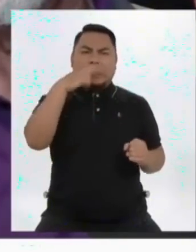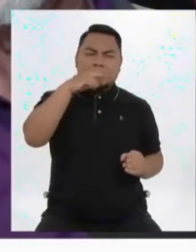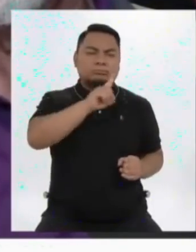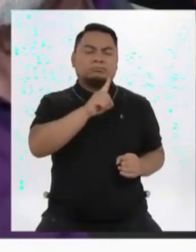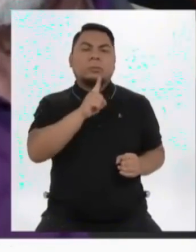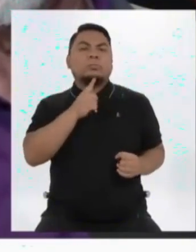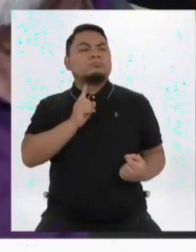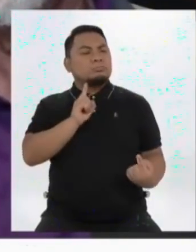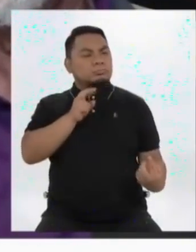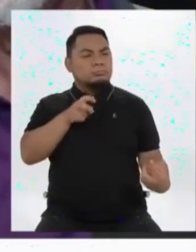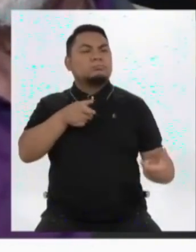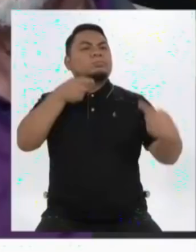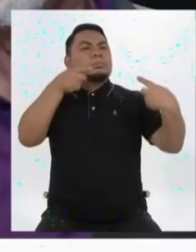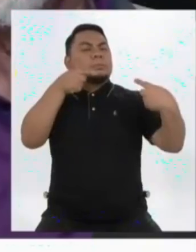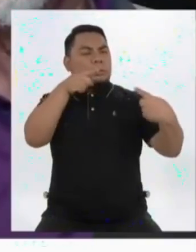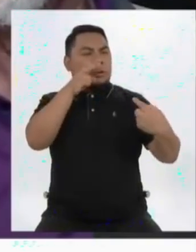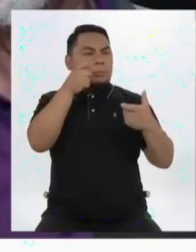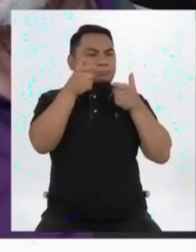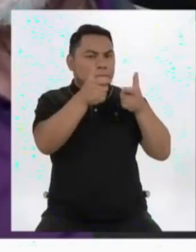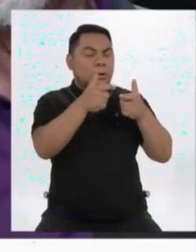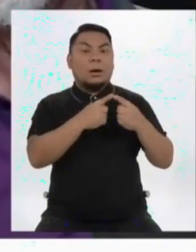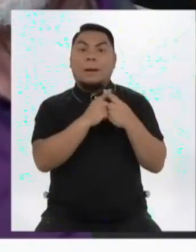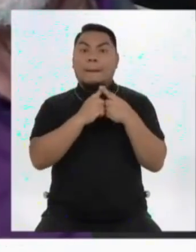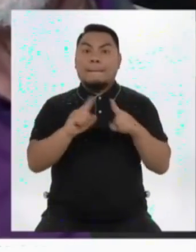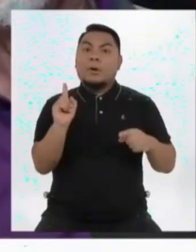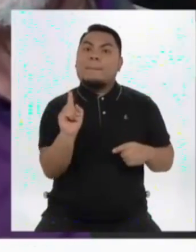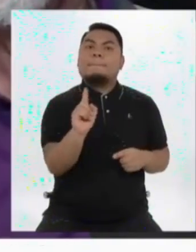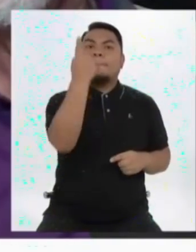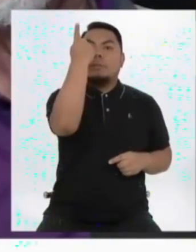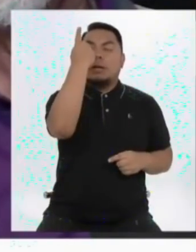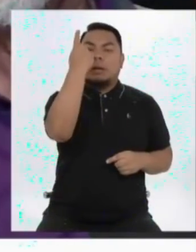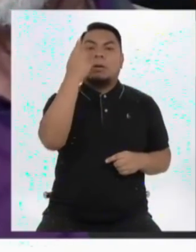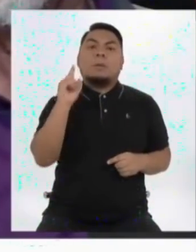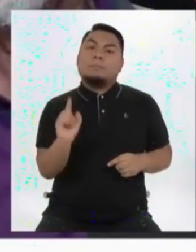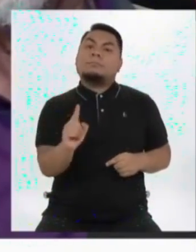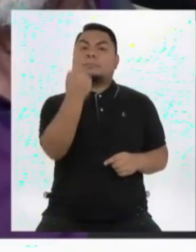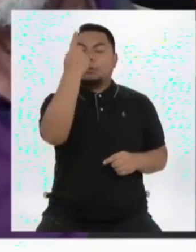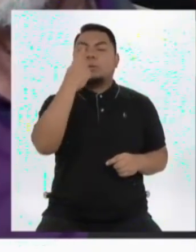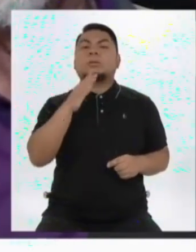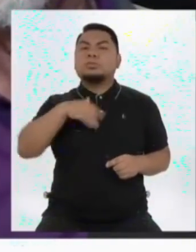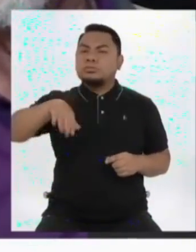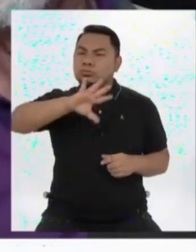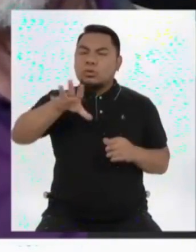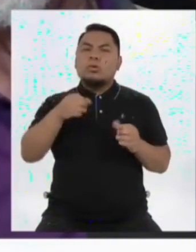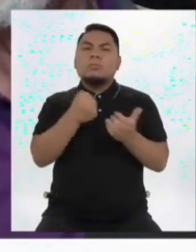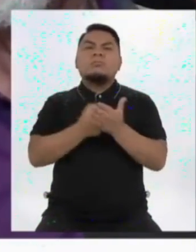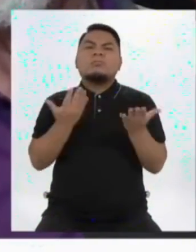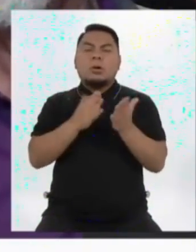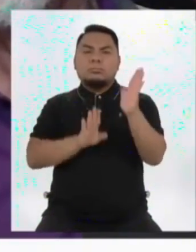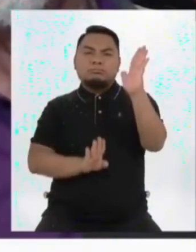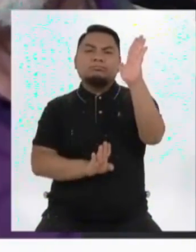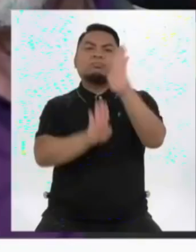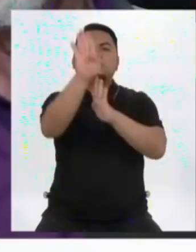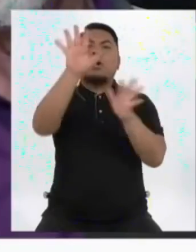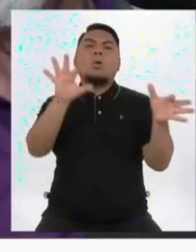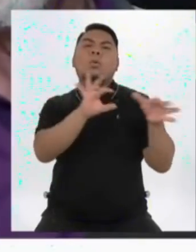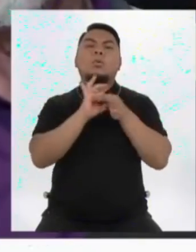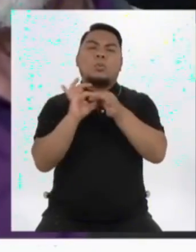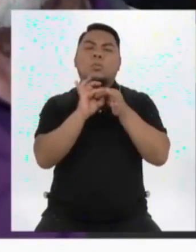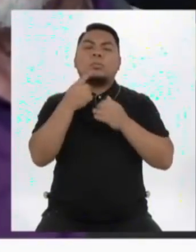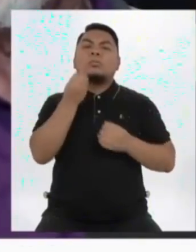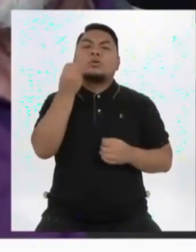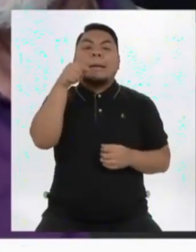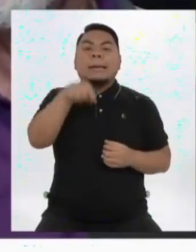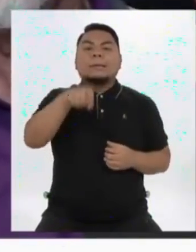pondremos nuestras objeciones. Pero nuestra principal iniciativa y nuestro sesgo va a ser a la construcción conjunta, porque eso es lo que